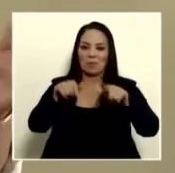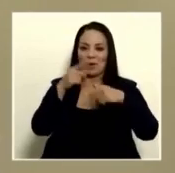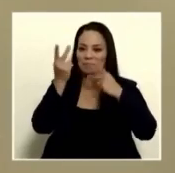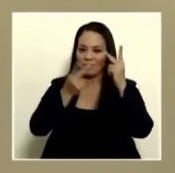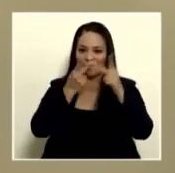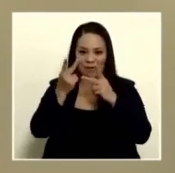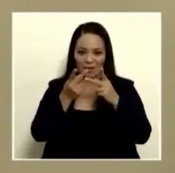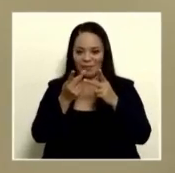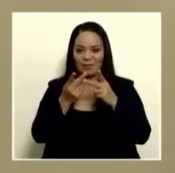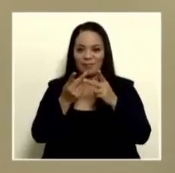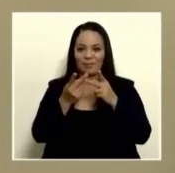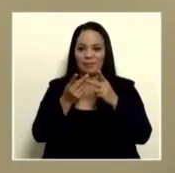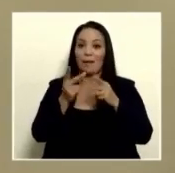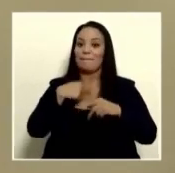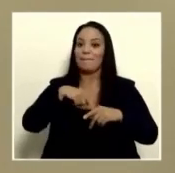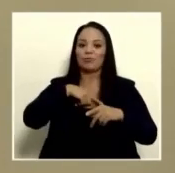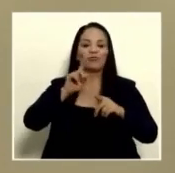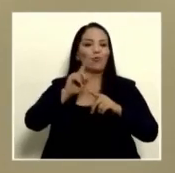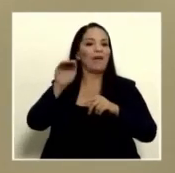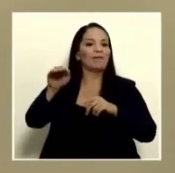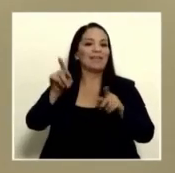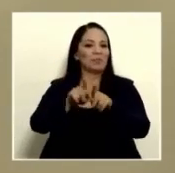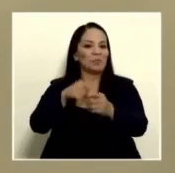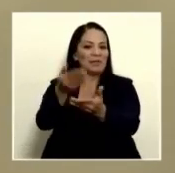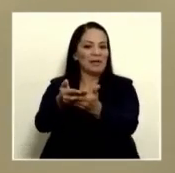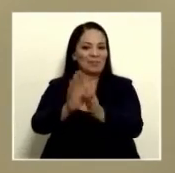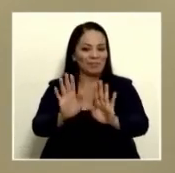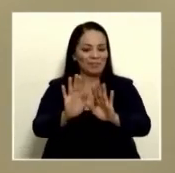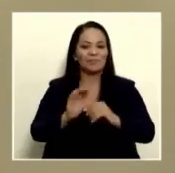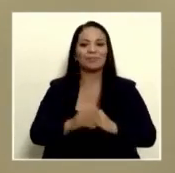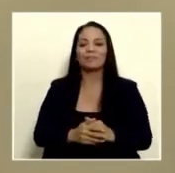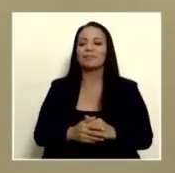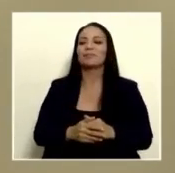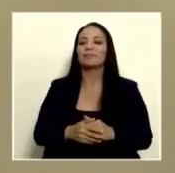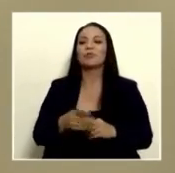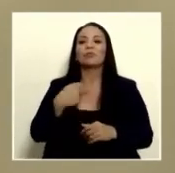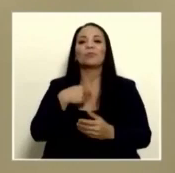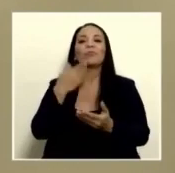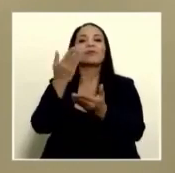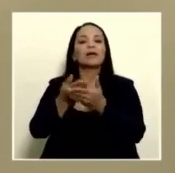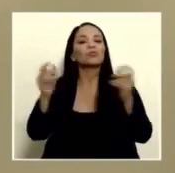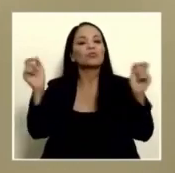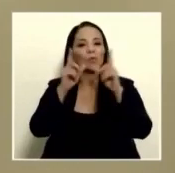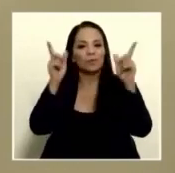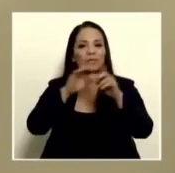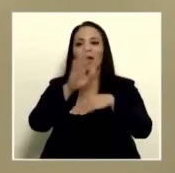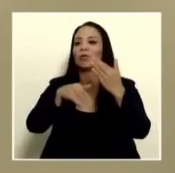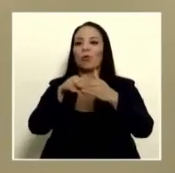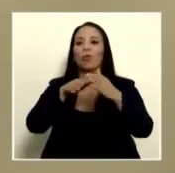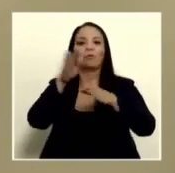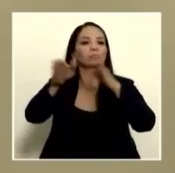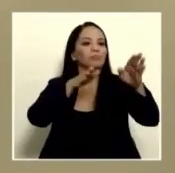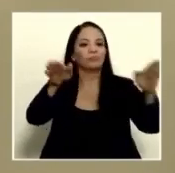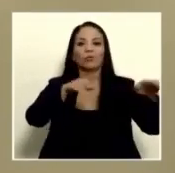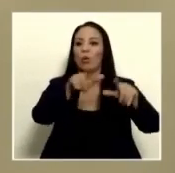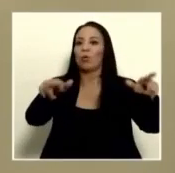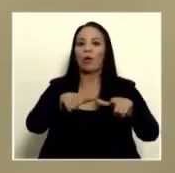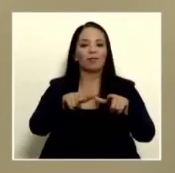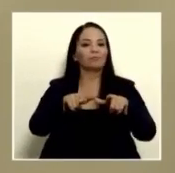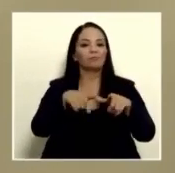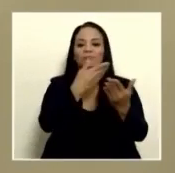pero tampoco vamos a avisar que vamos a llegar estaremos llegando sorpresivamente a todo lado a todo lado